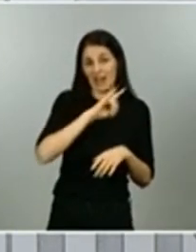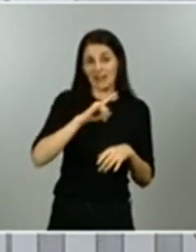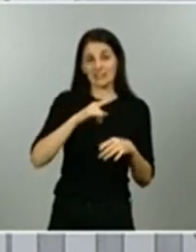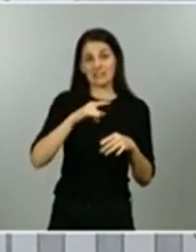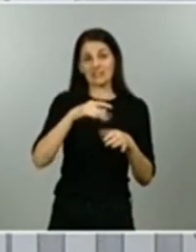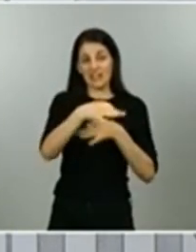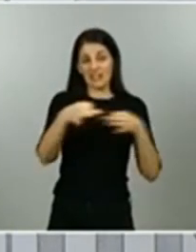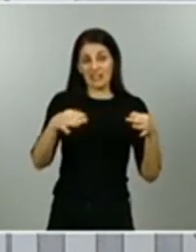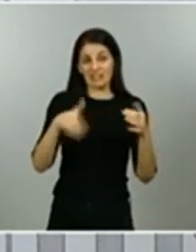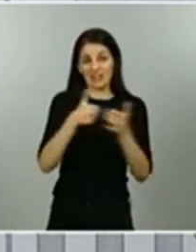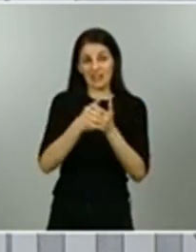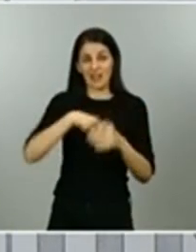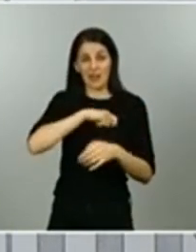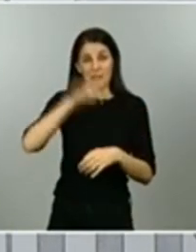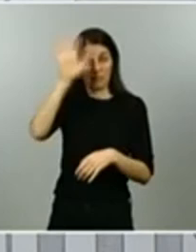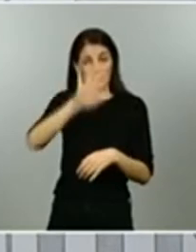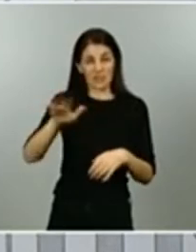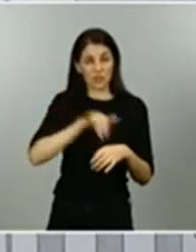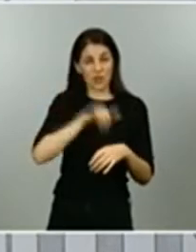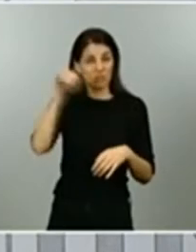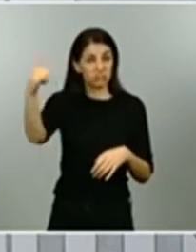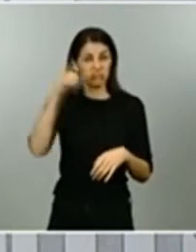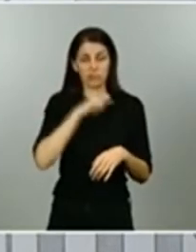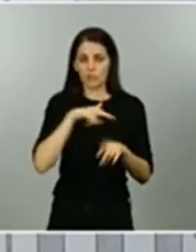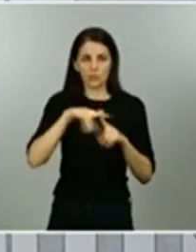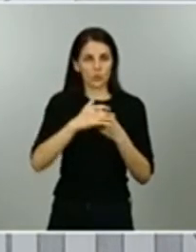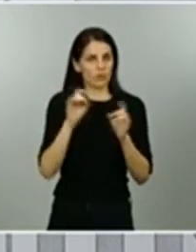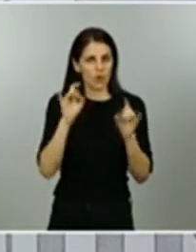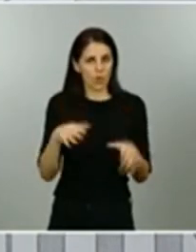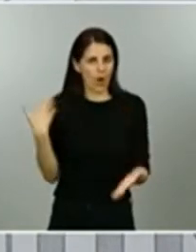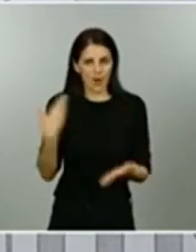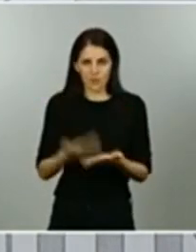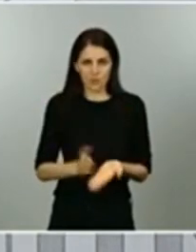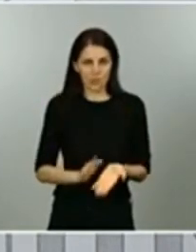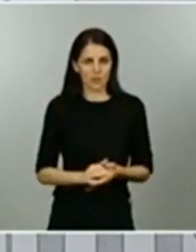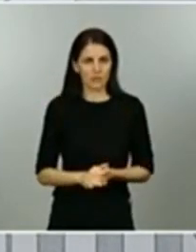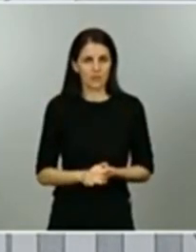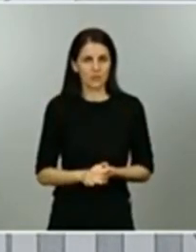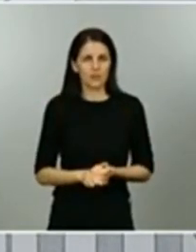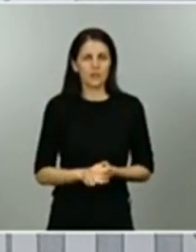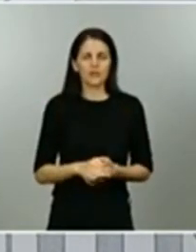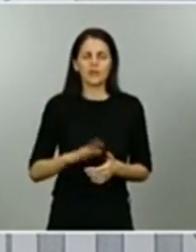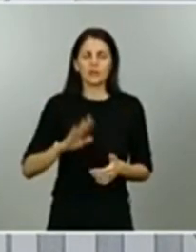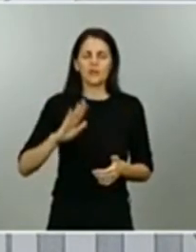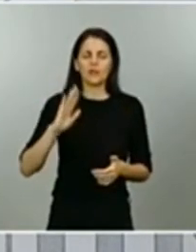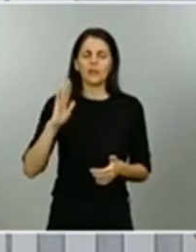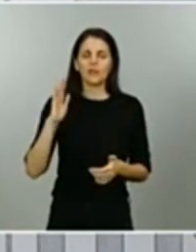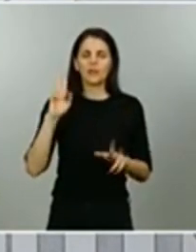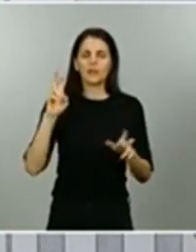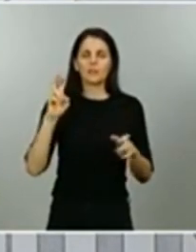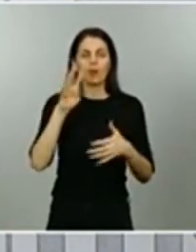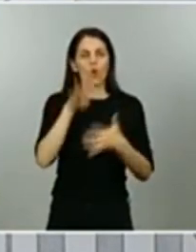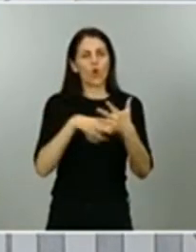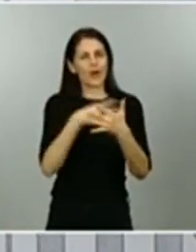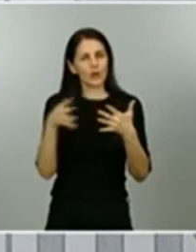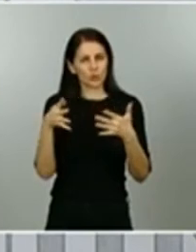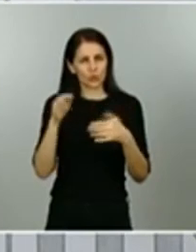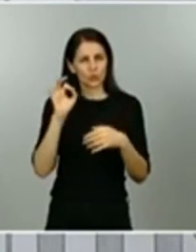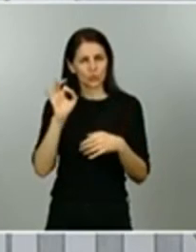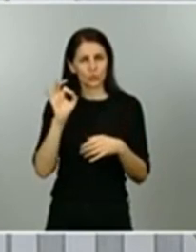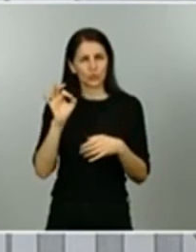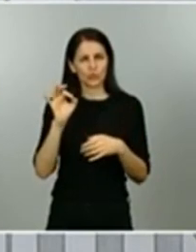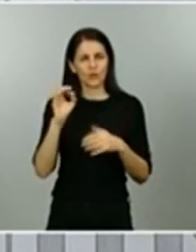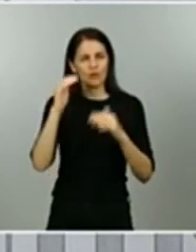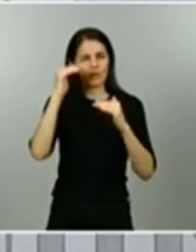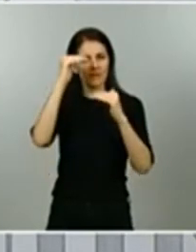y respecto a las franjas horarias en la orden que mañana será pública se permite adaptar estas franjas a las